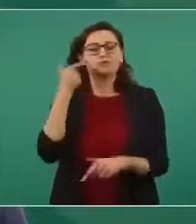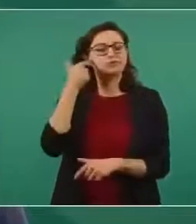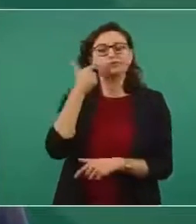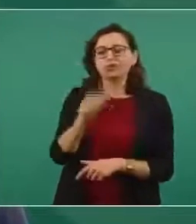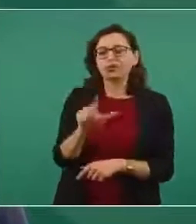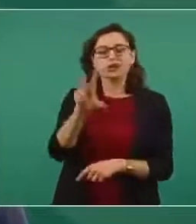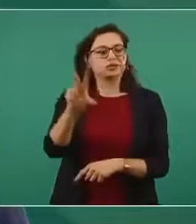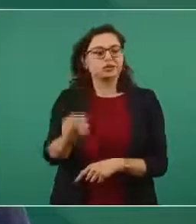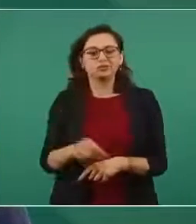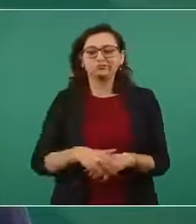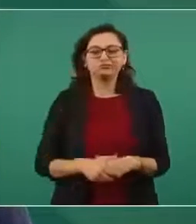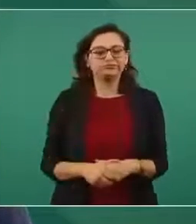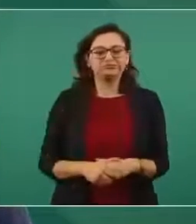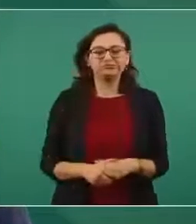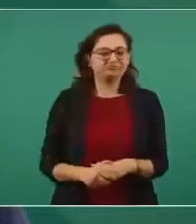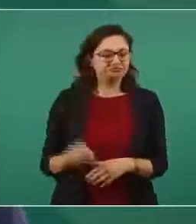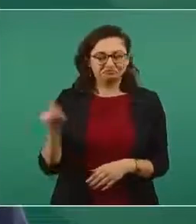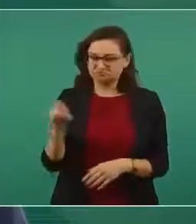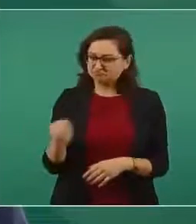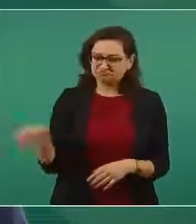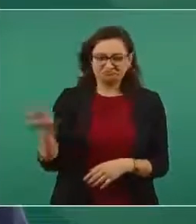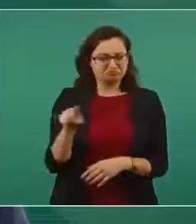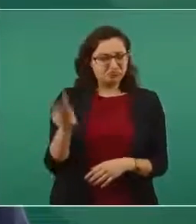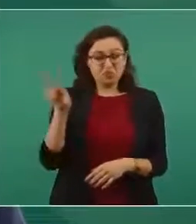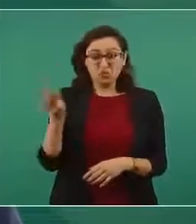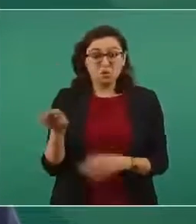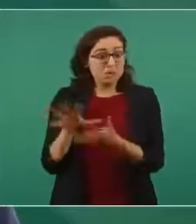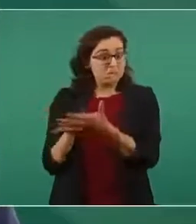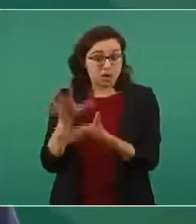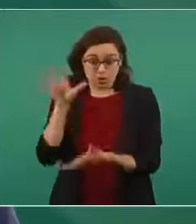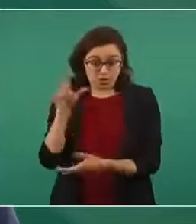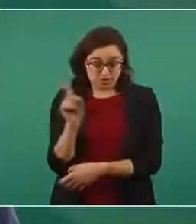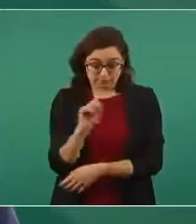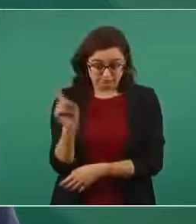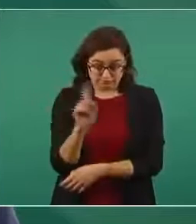un grupo no era la mayoría